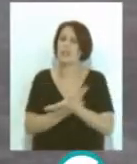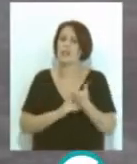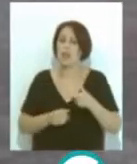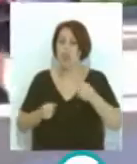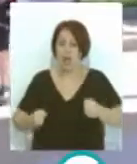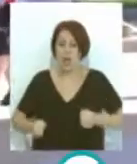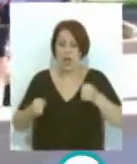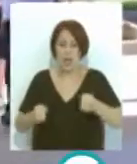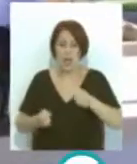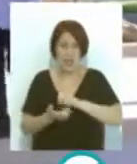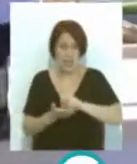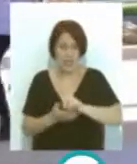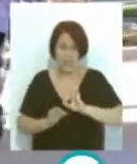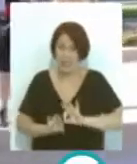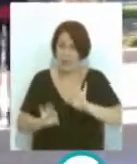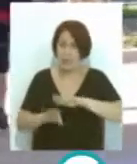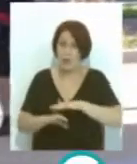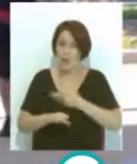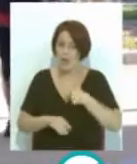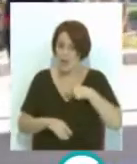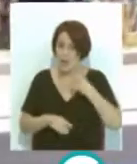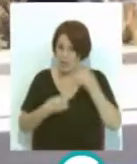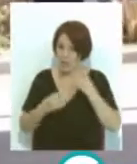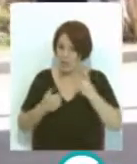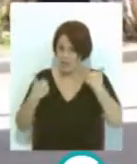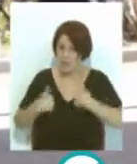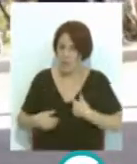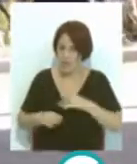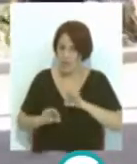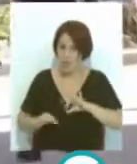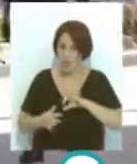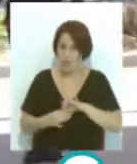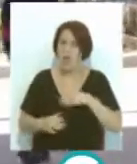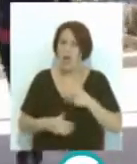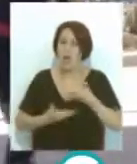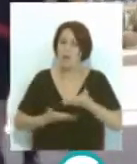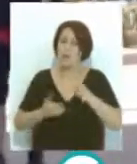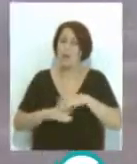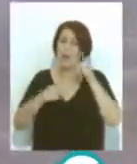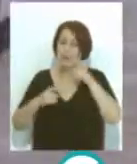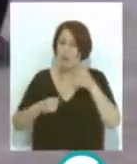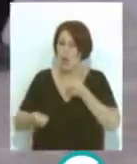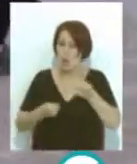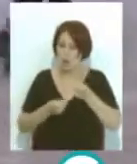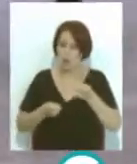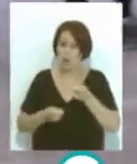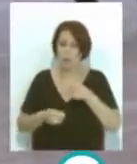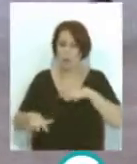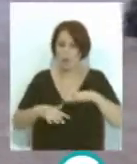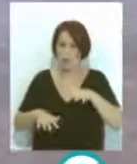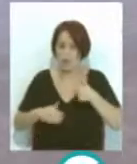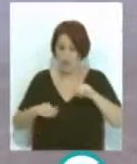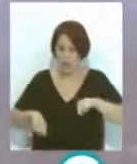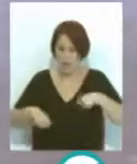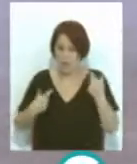unos bastones especialmente diseñados para el desarrollo de esta actividad física que ayuda a optimizar el esfuerzo desarrollado en el movimiento biomecánico